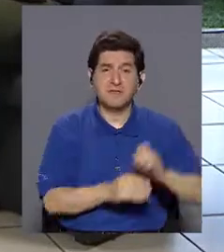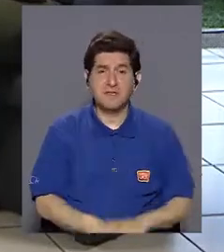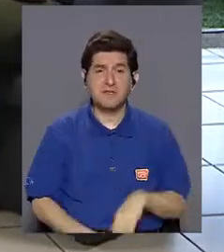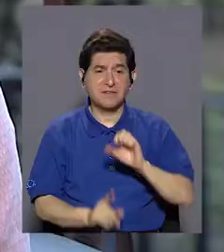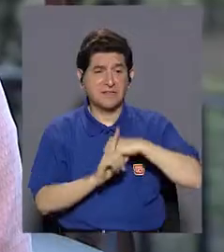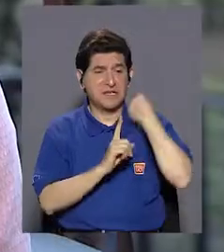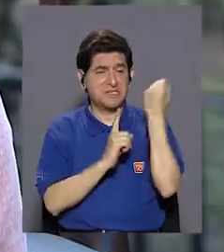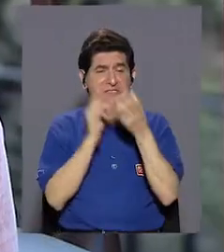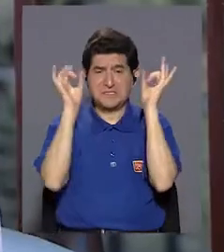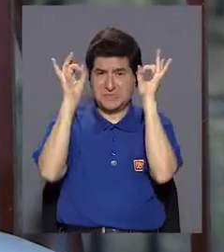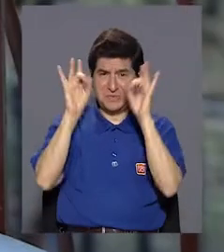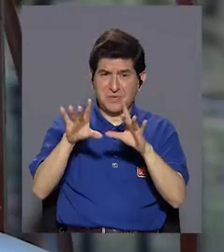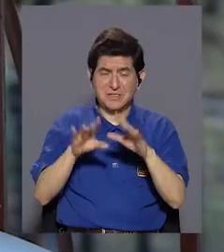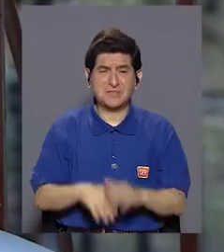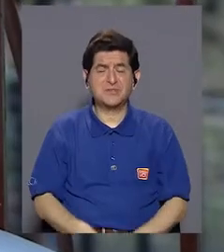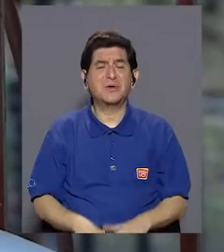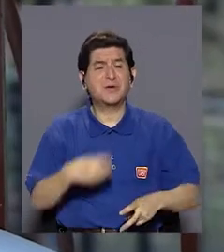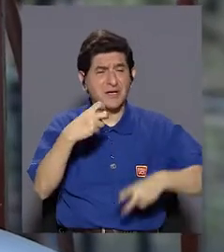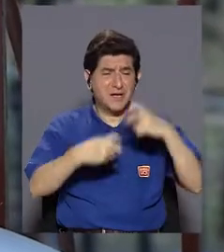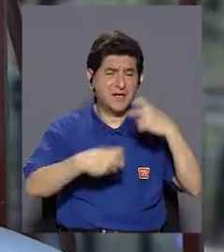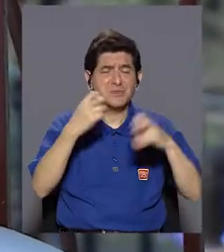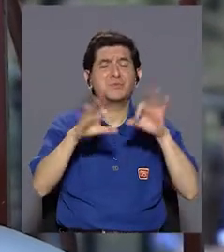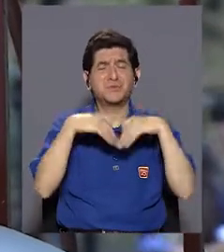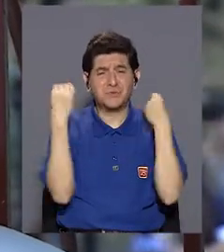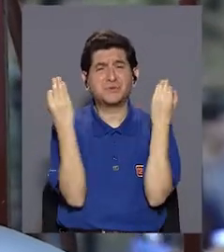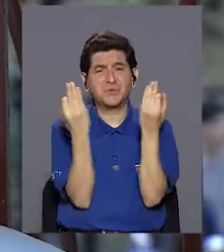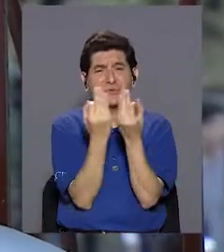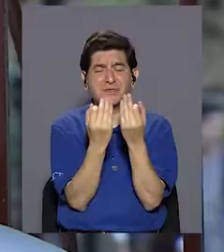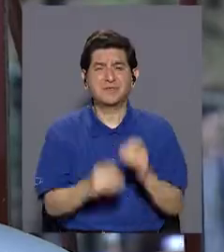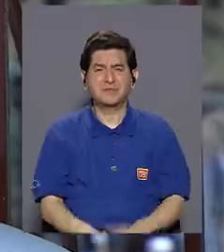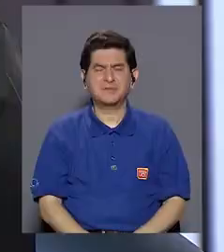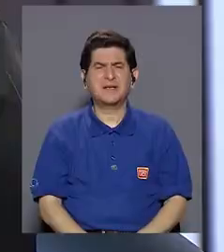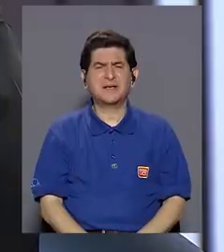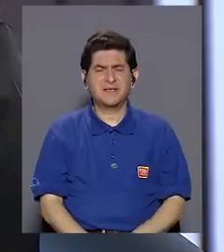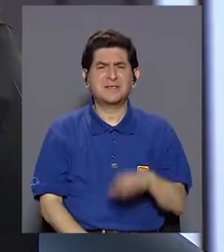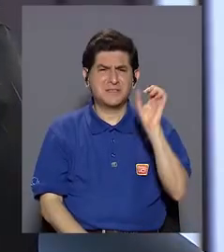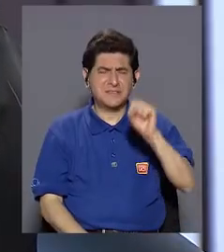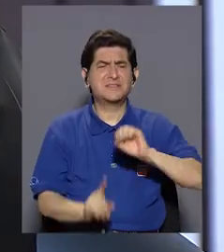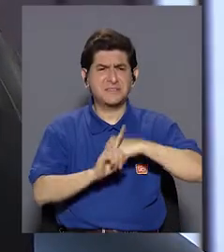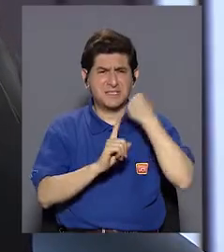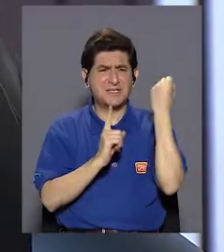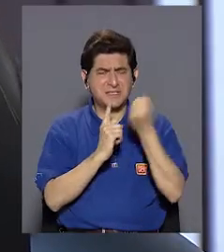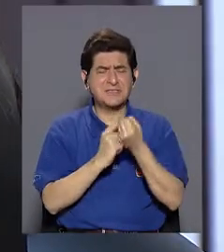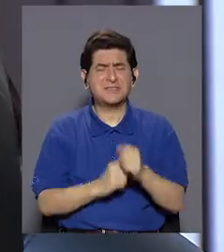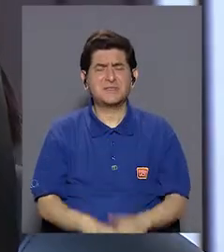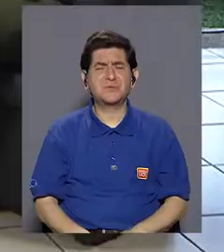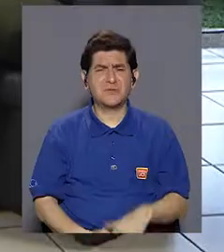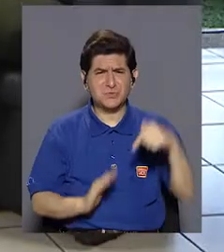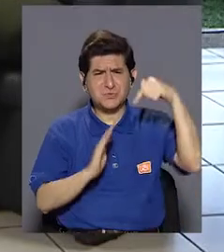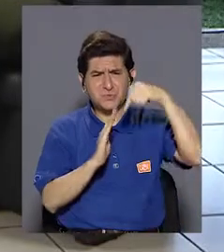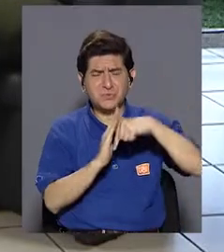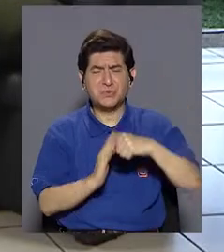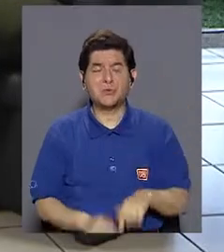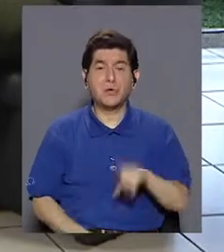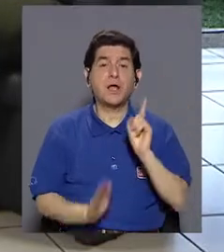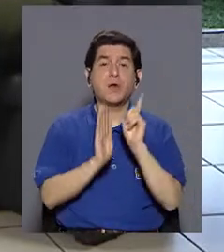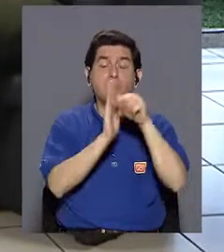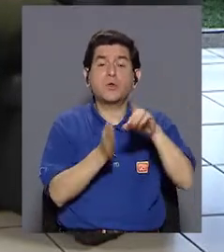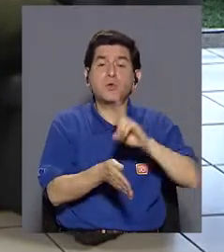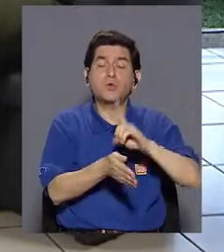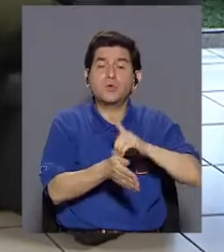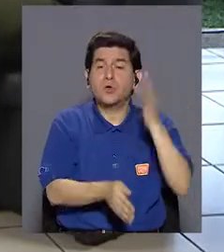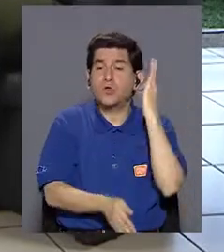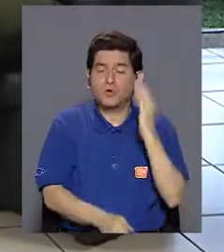catástrofes, que generan mucho problema para la familia. Realmente muy dramático. Doctora, nos queda un